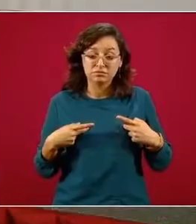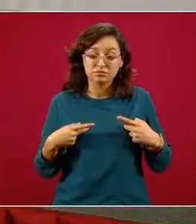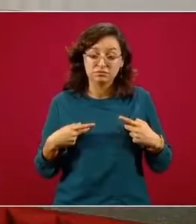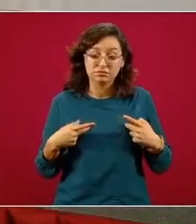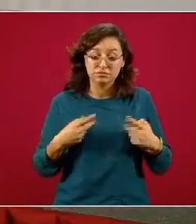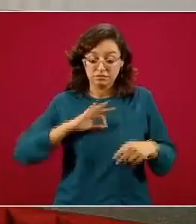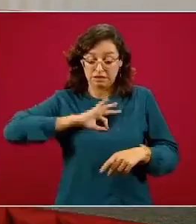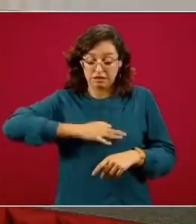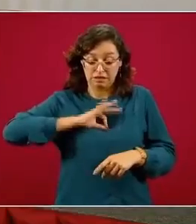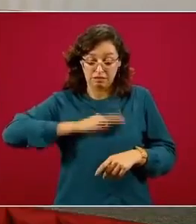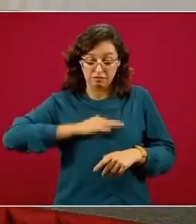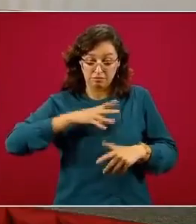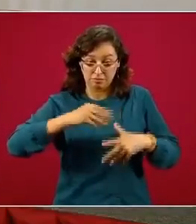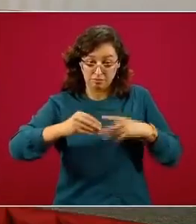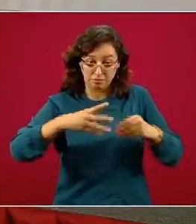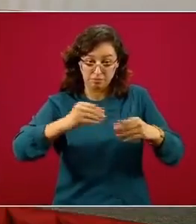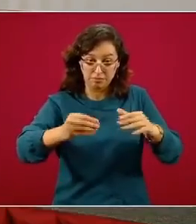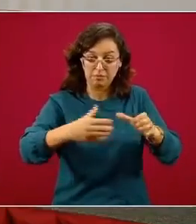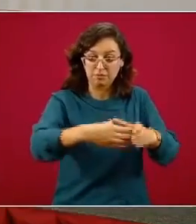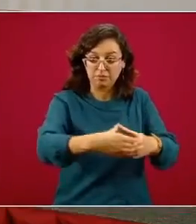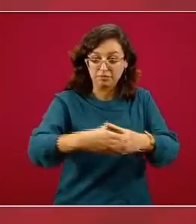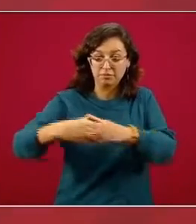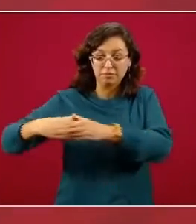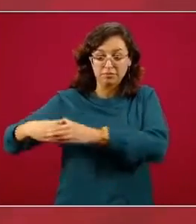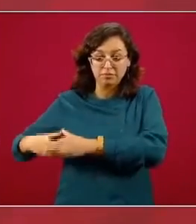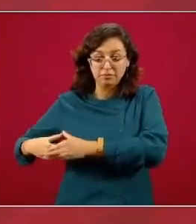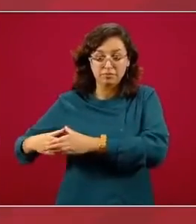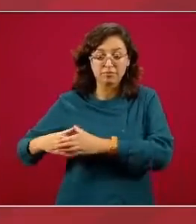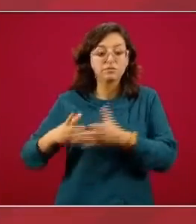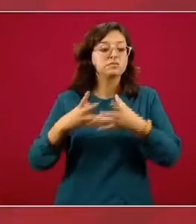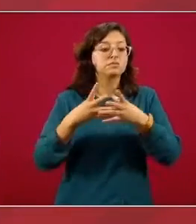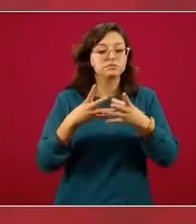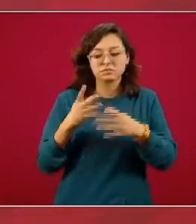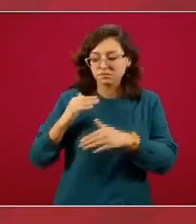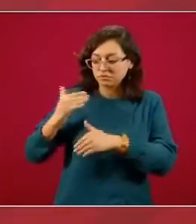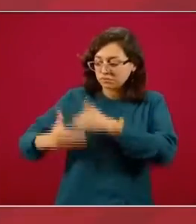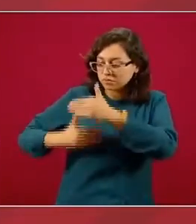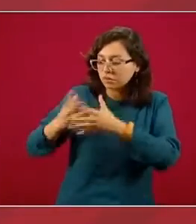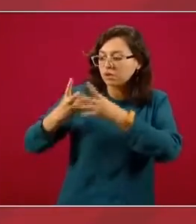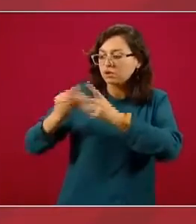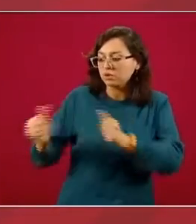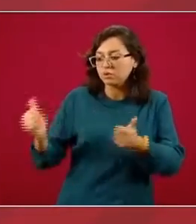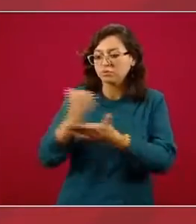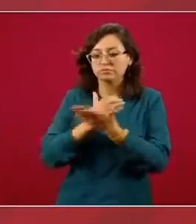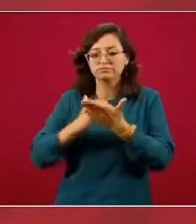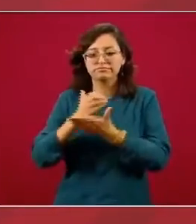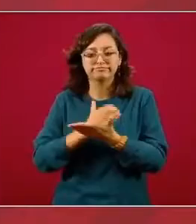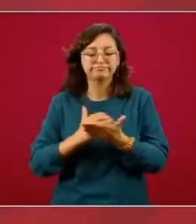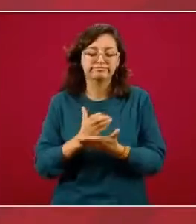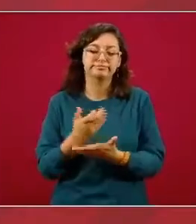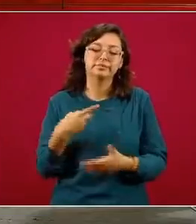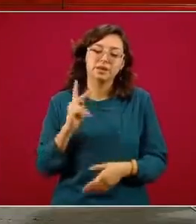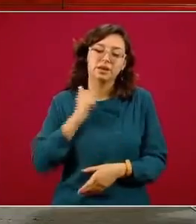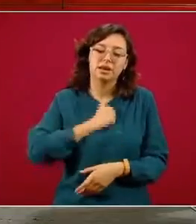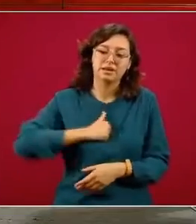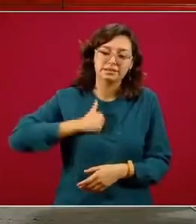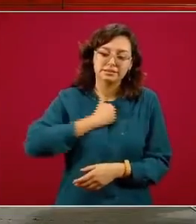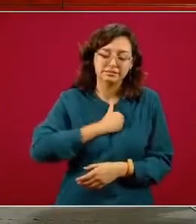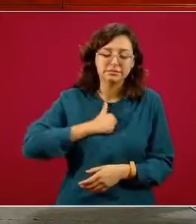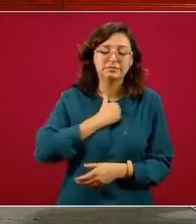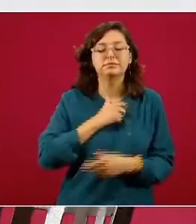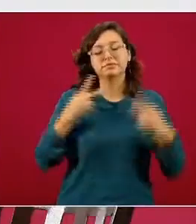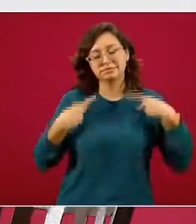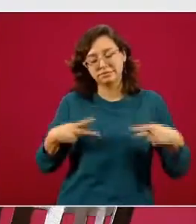brotes y en muchos casos la desaparición de los brotes muy desafortunadamente cada brote obviamente implica personas